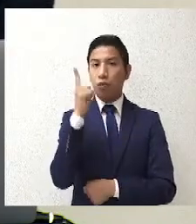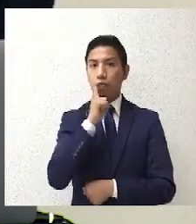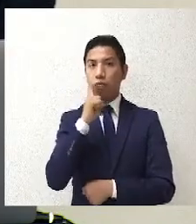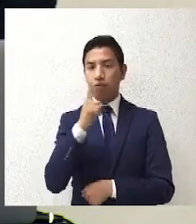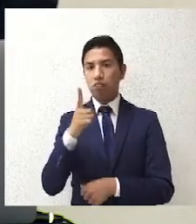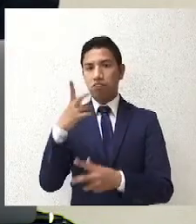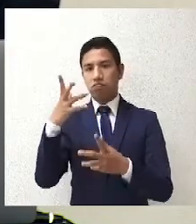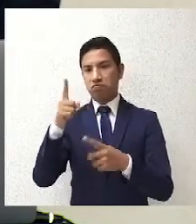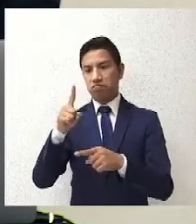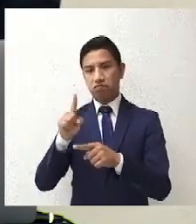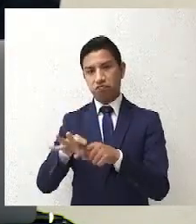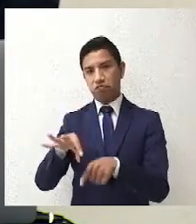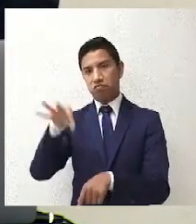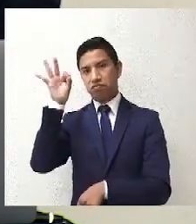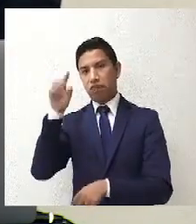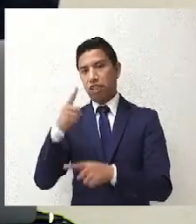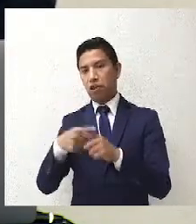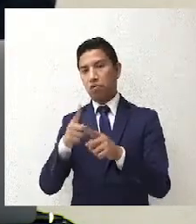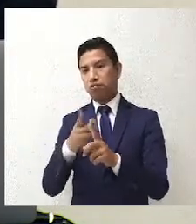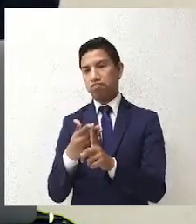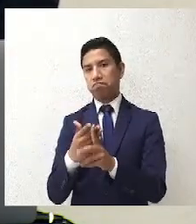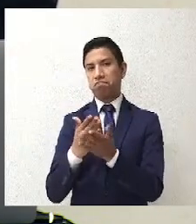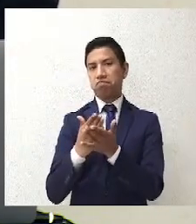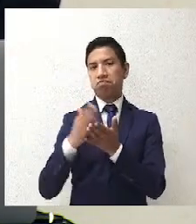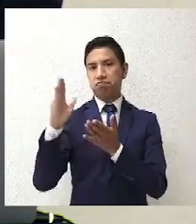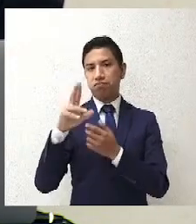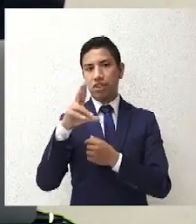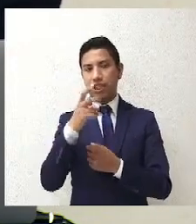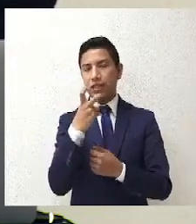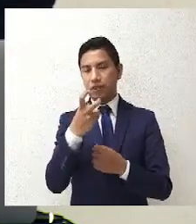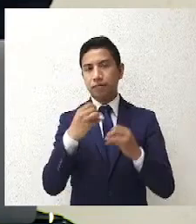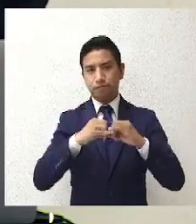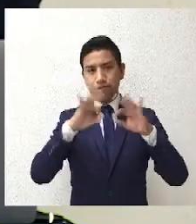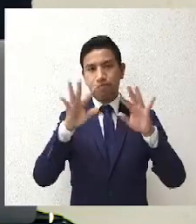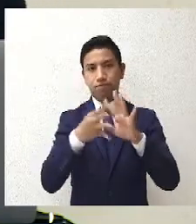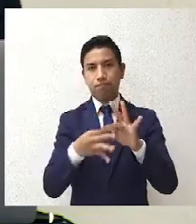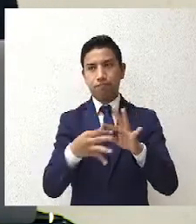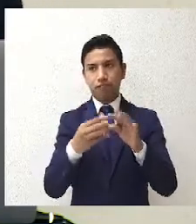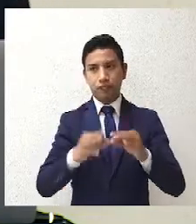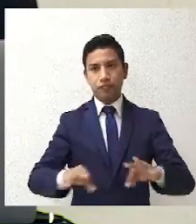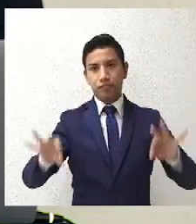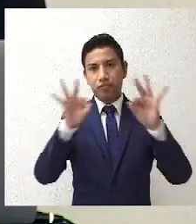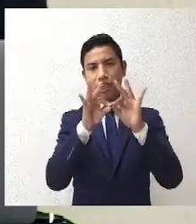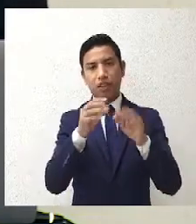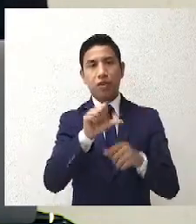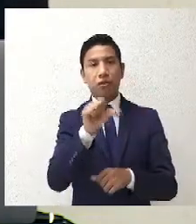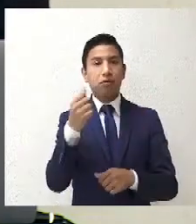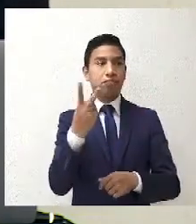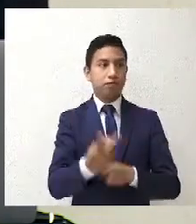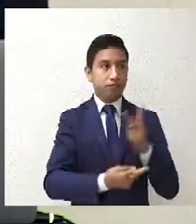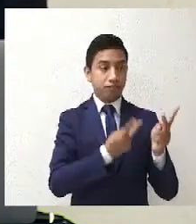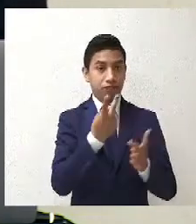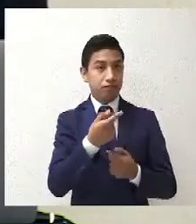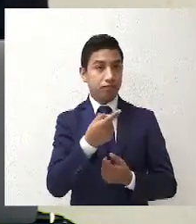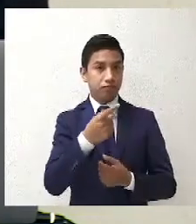competencia. Entonces, me pareció importante dejar claro esto. ¿Alguna otra pregunta?